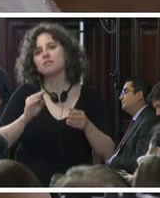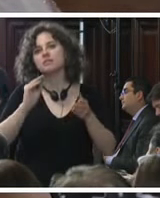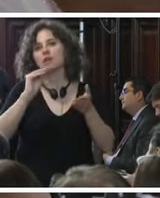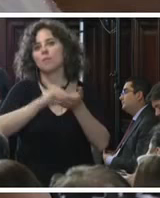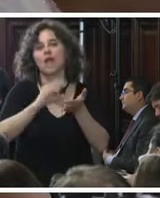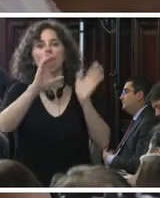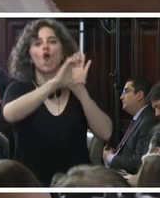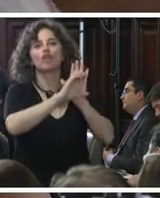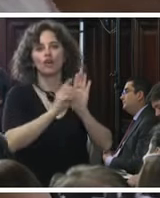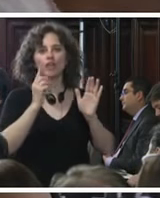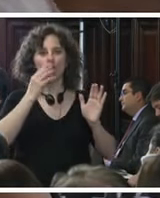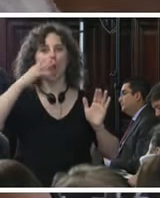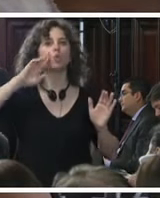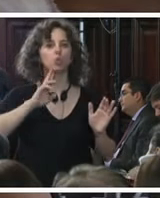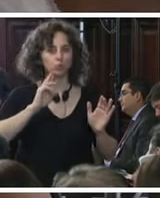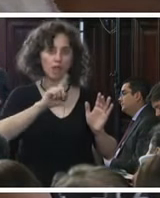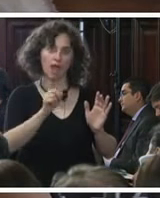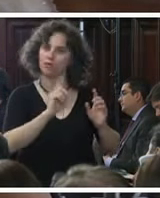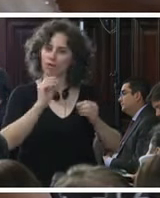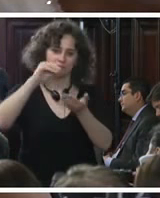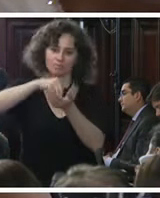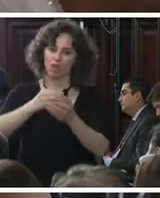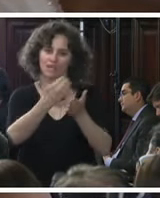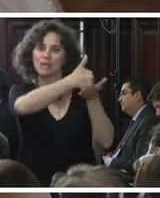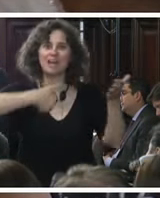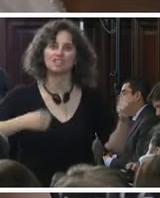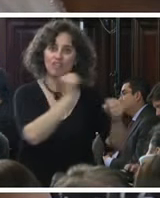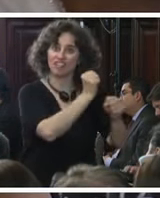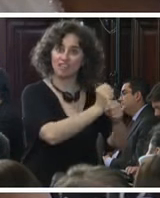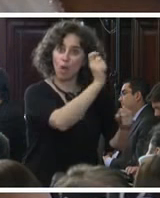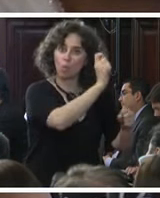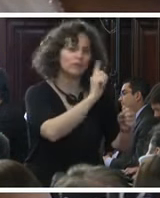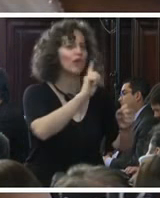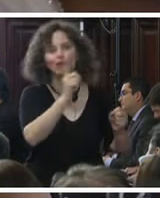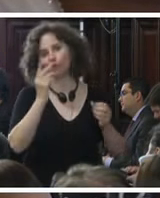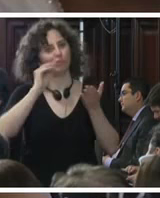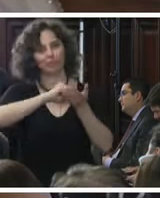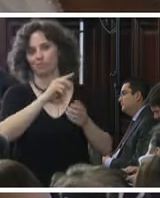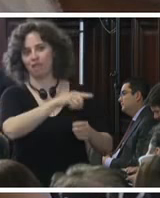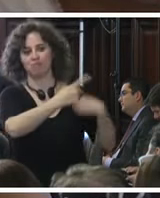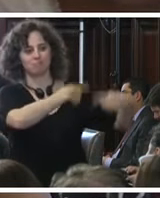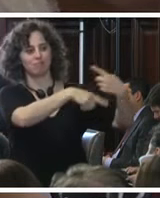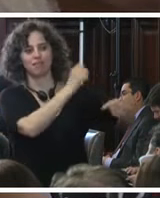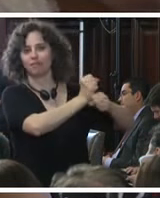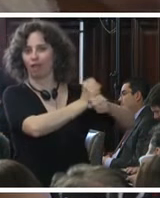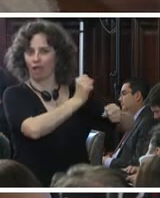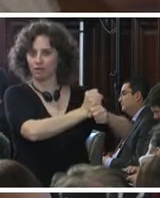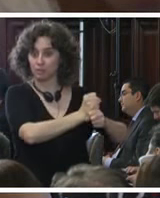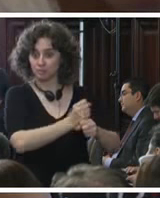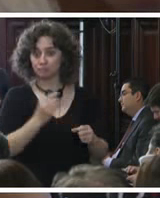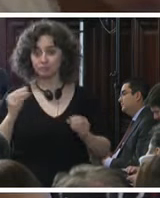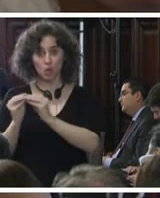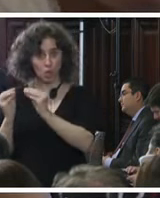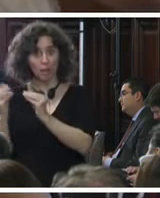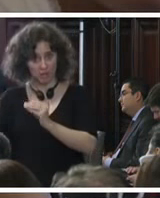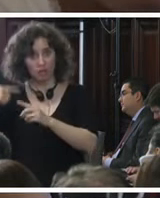públicamente como razón de la separación de otros funcionarios decir también en atención a víctimas que mi compañero Humberto podrá